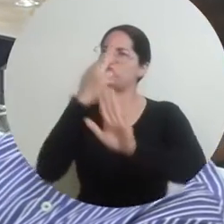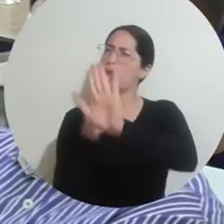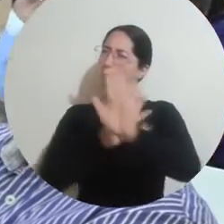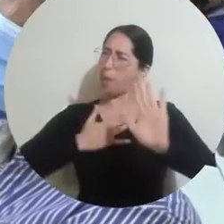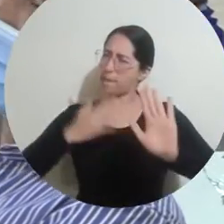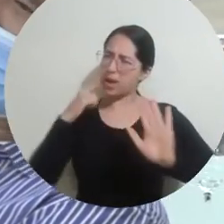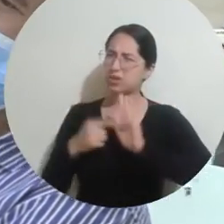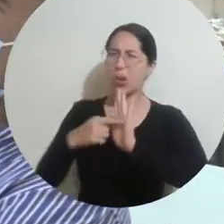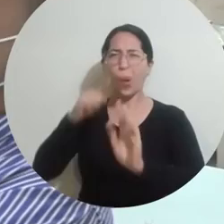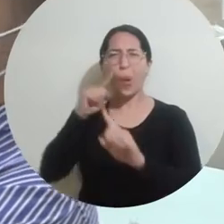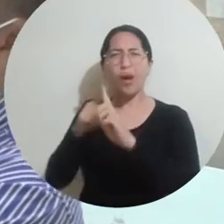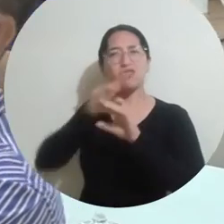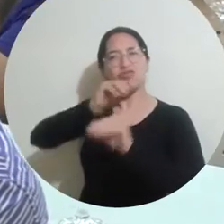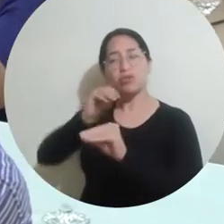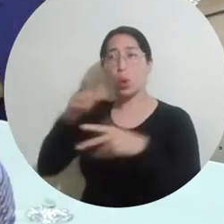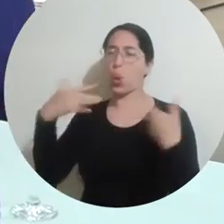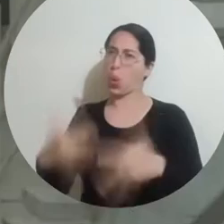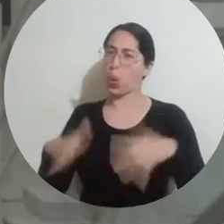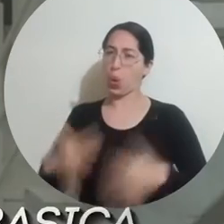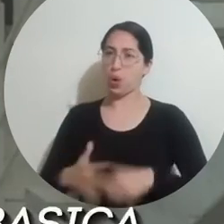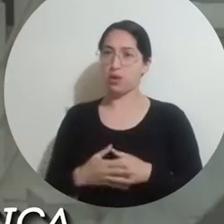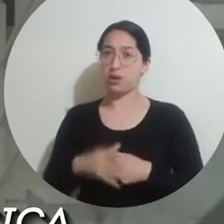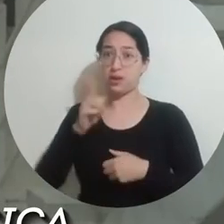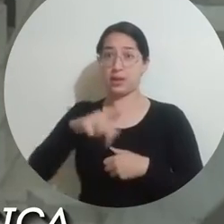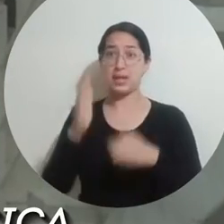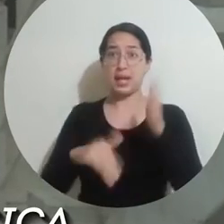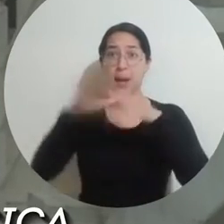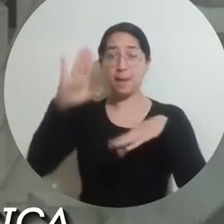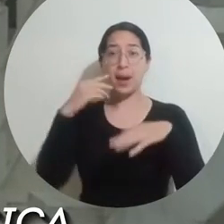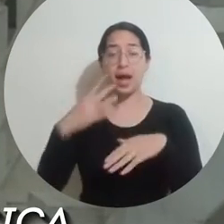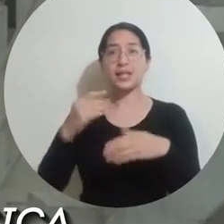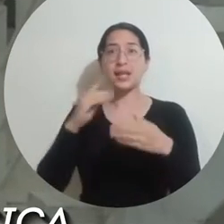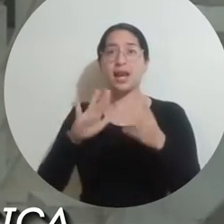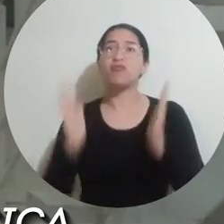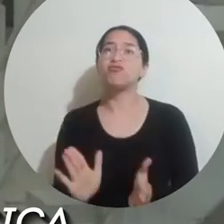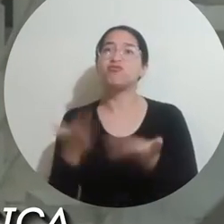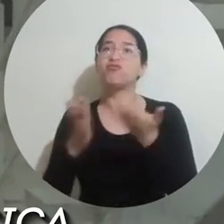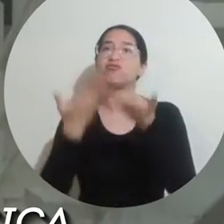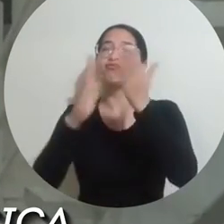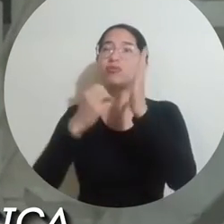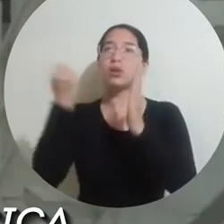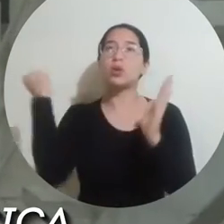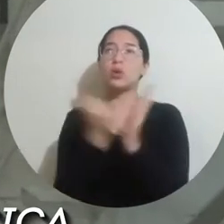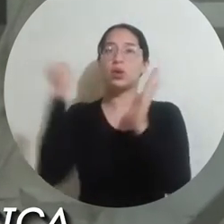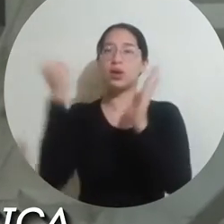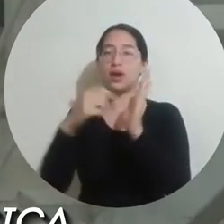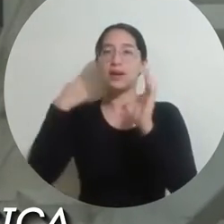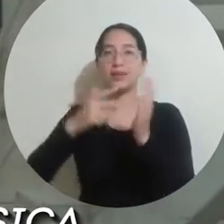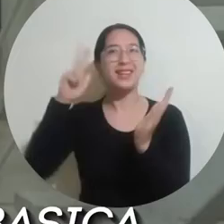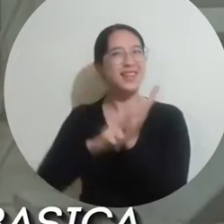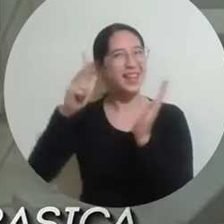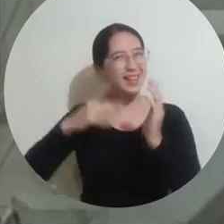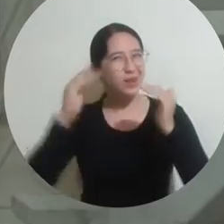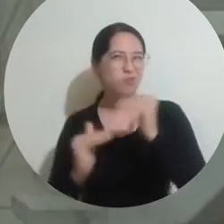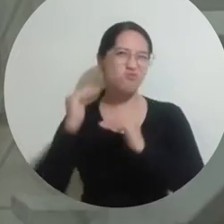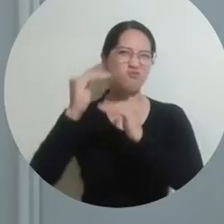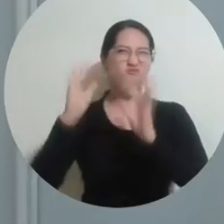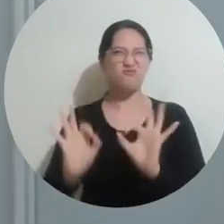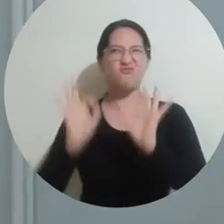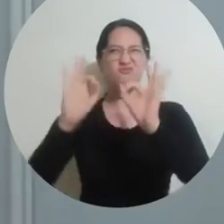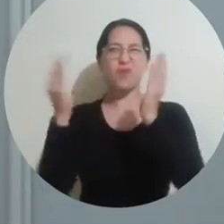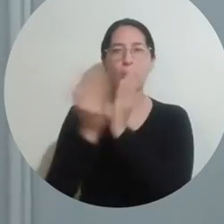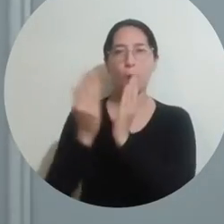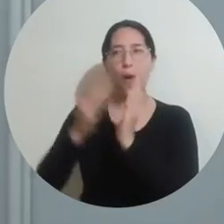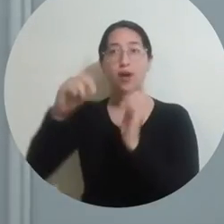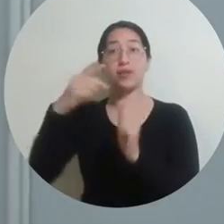formación. Es el programa que más renovaciones de acreditación lleva, en este momento estamos por las puertas de la quinta renovación de acreditación